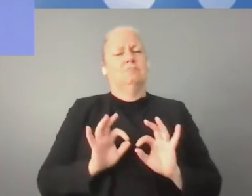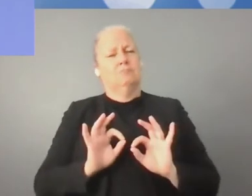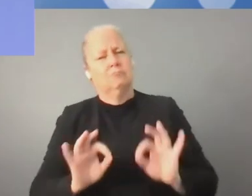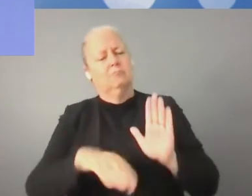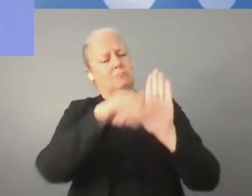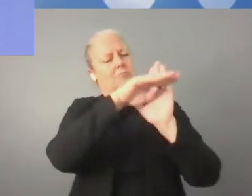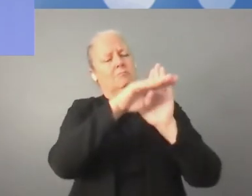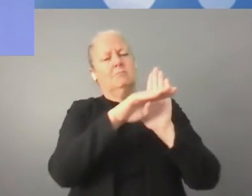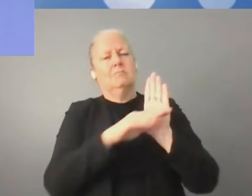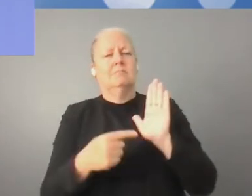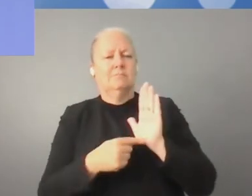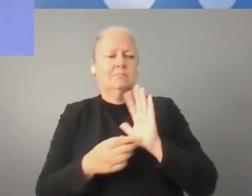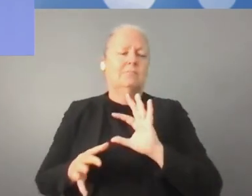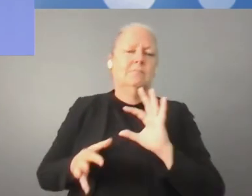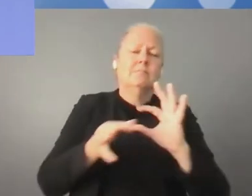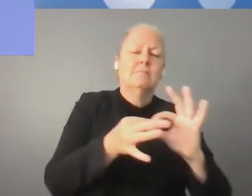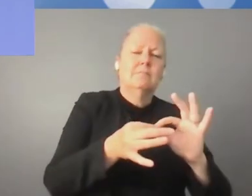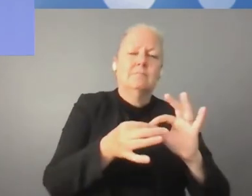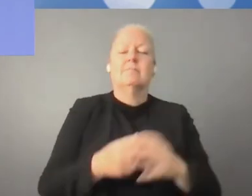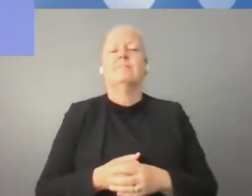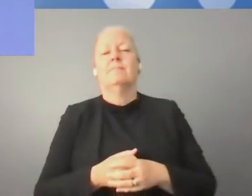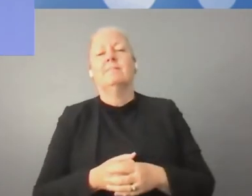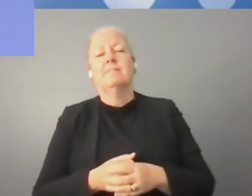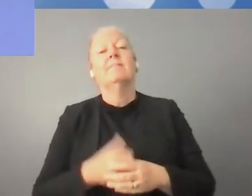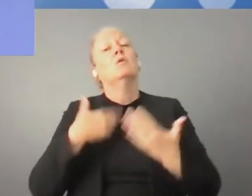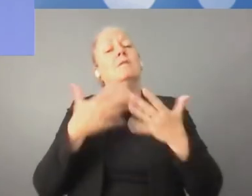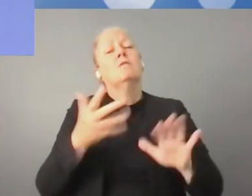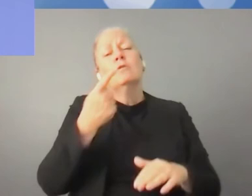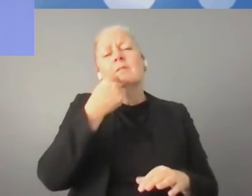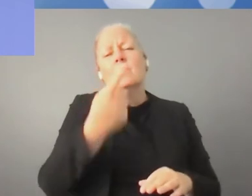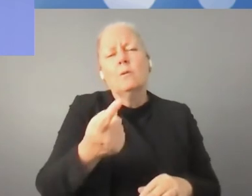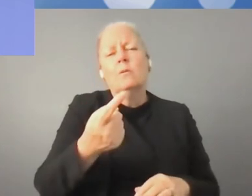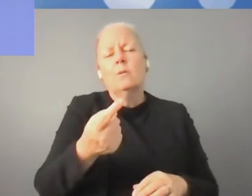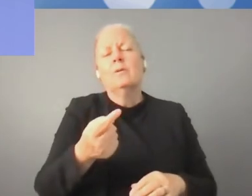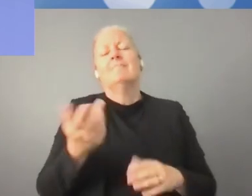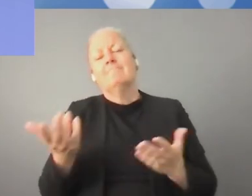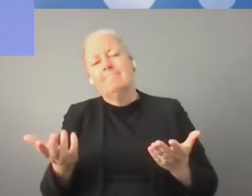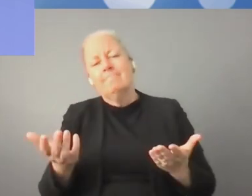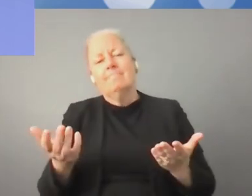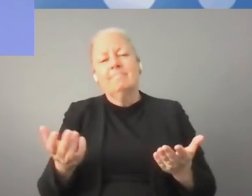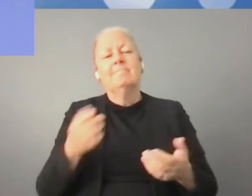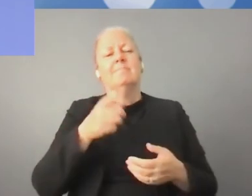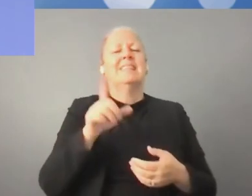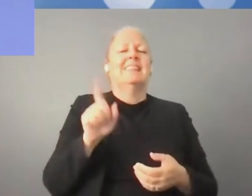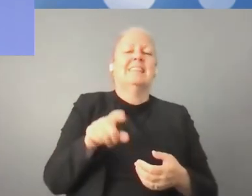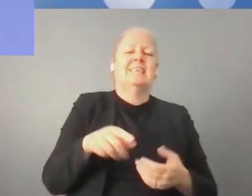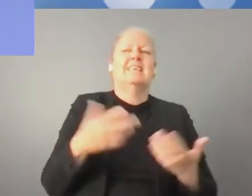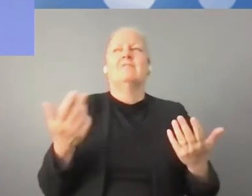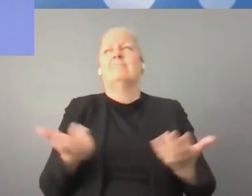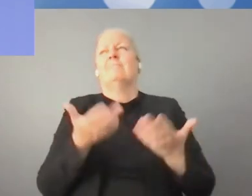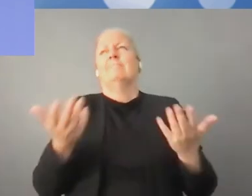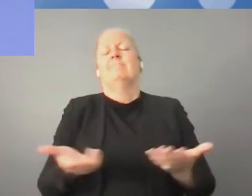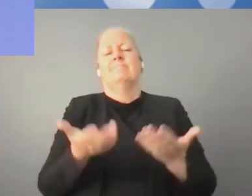digital y quieren ser una parte importante del ecosistema económico. Pero para ello, ellos